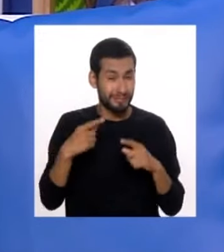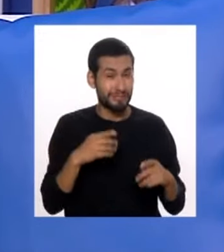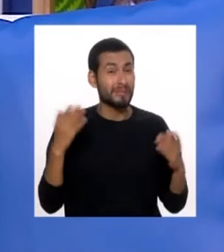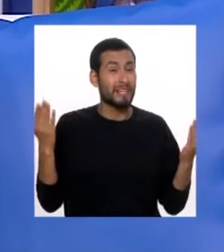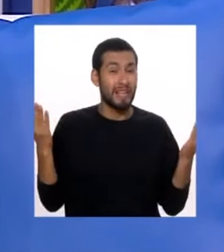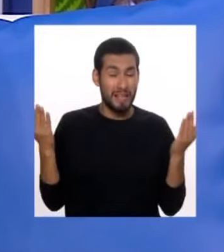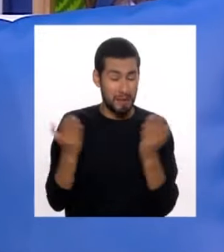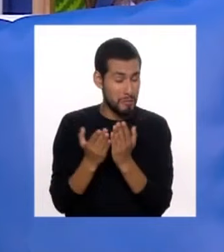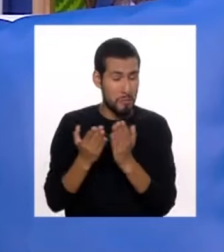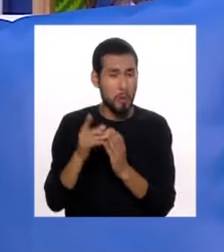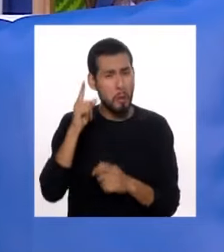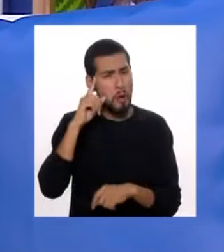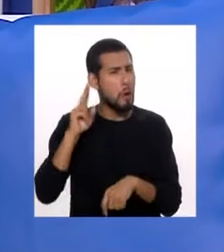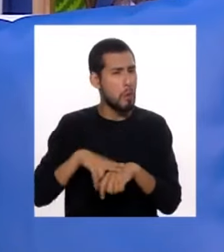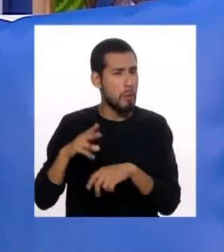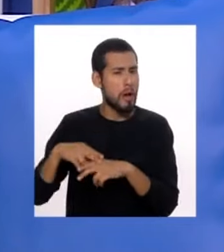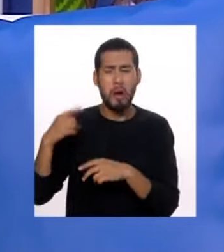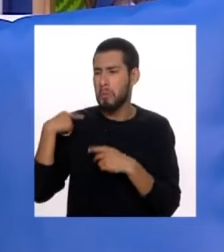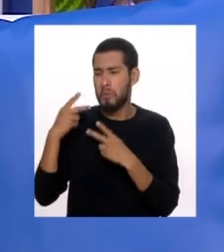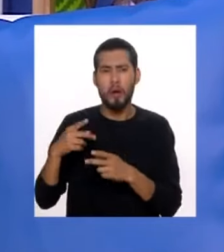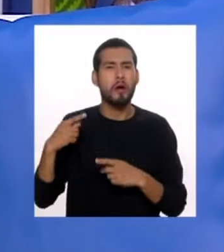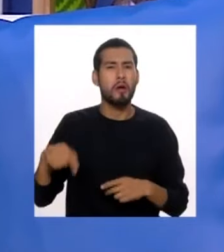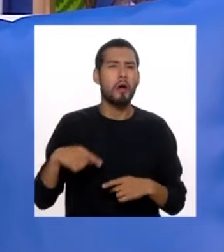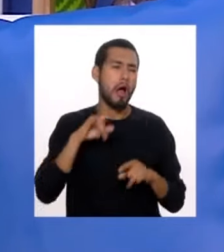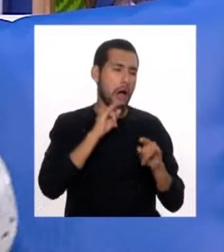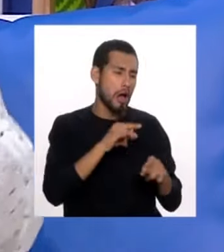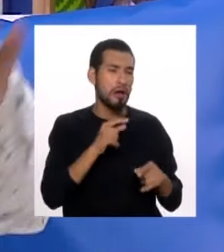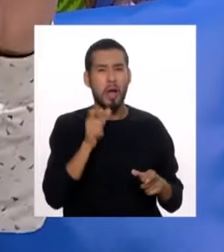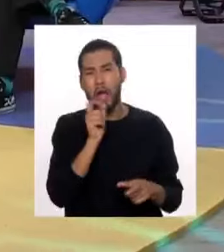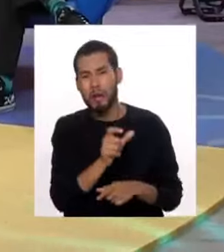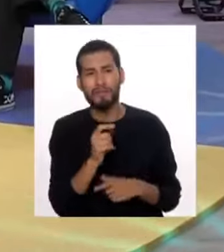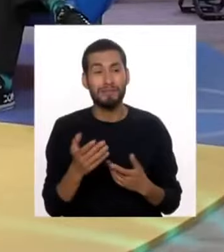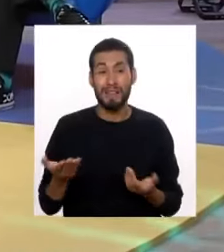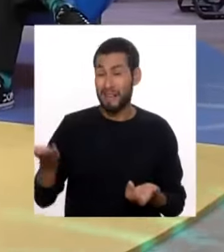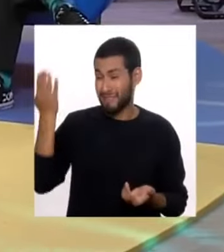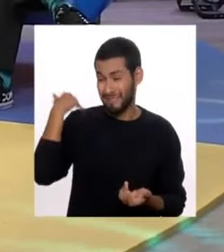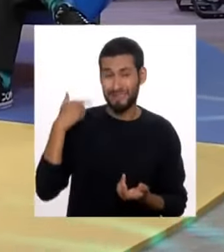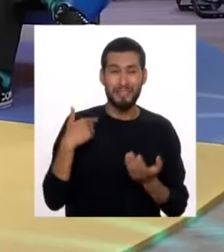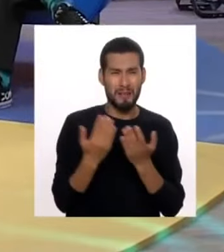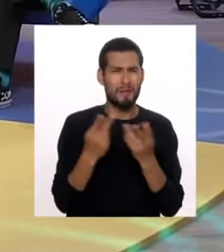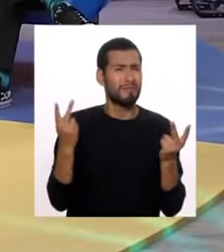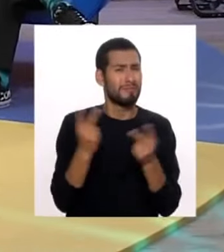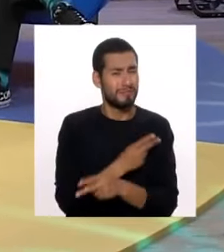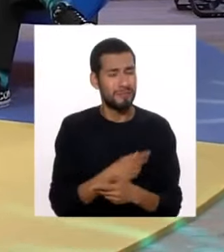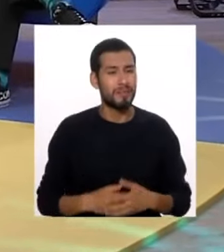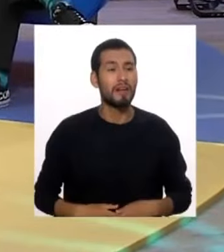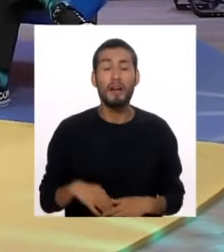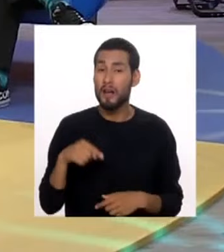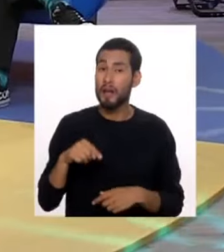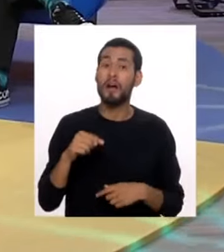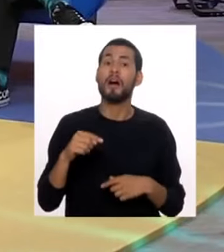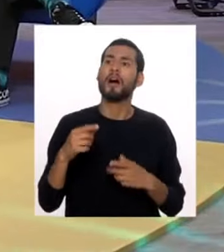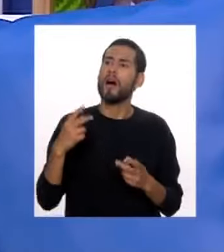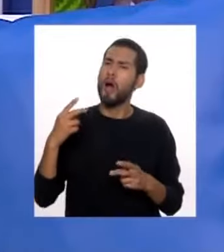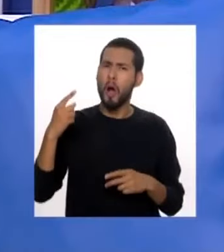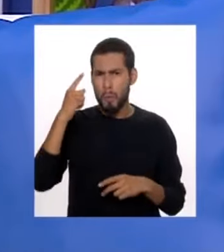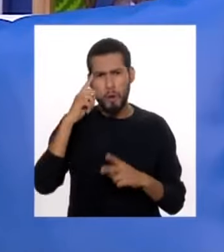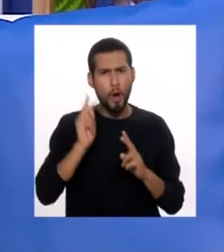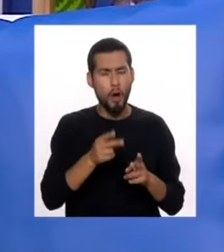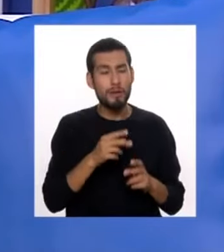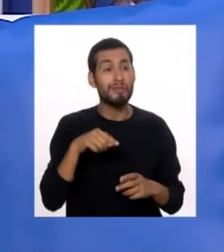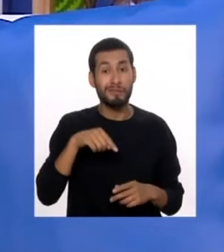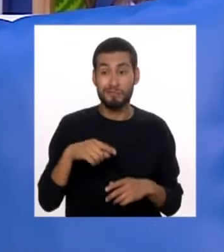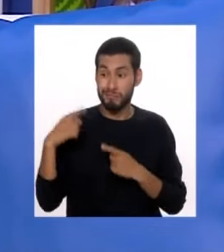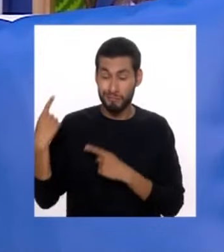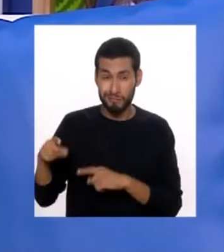escuela que antes eran normales. Era normal, la podra, la El papá dice, en mi época era peor. Eso era peor, y hay una normalización. Entonces, todos estos